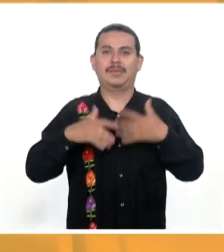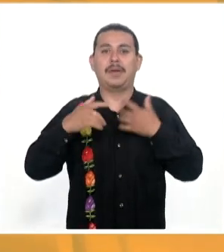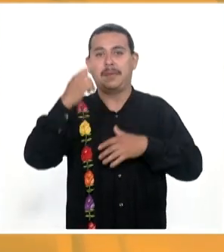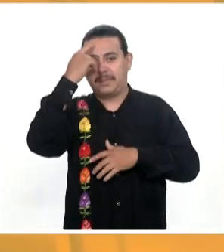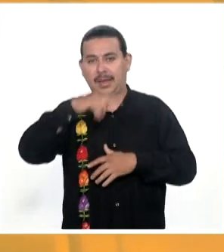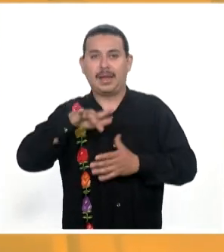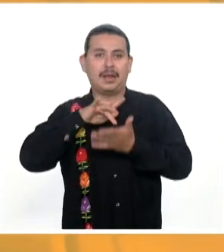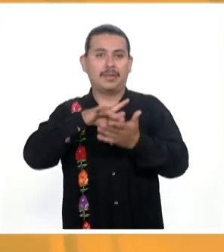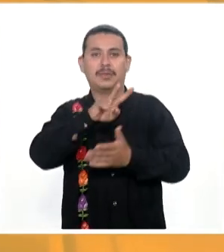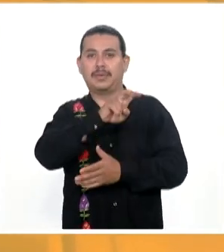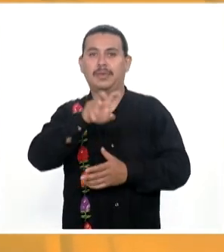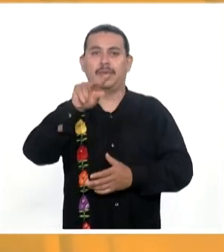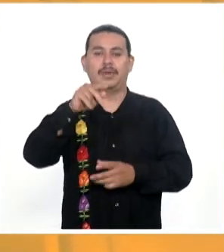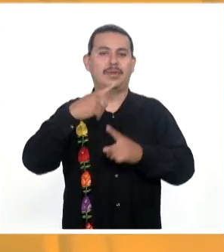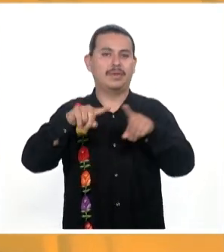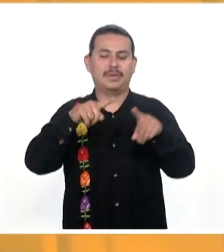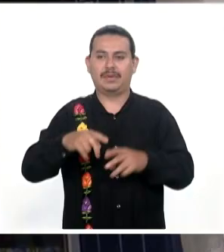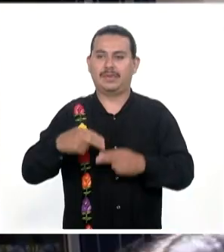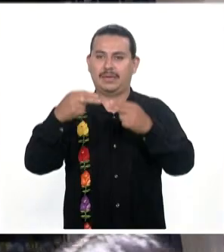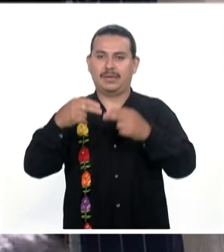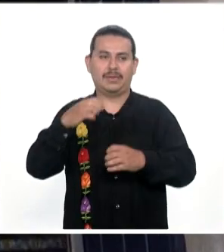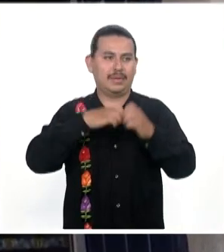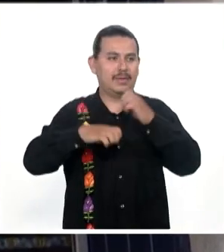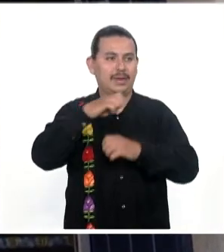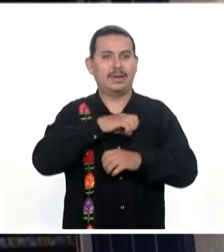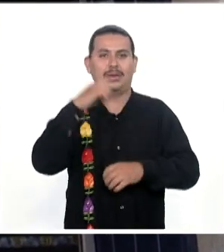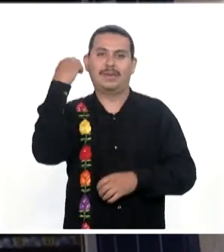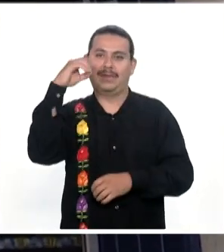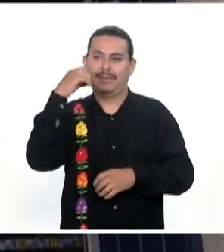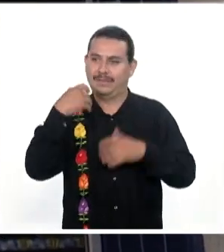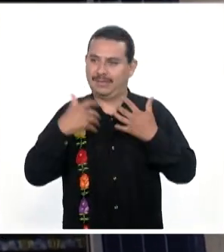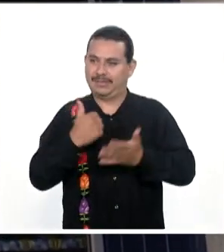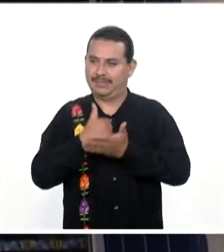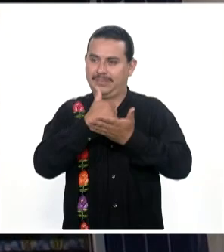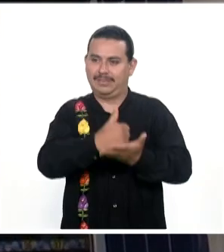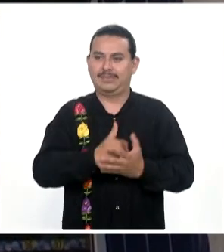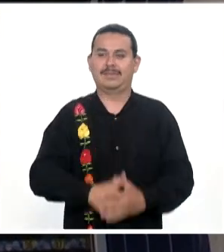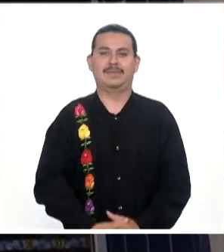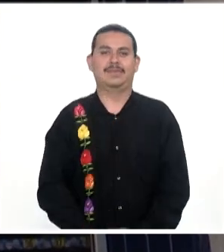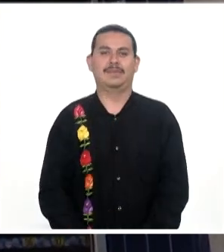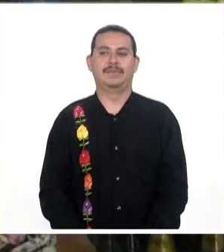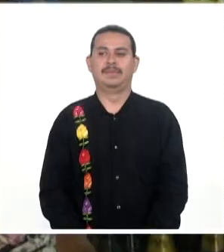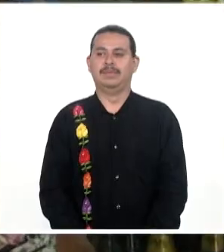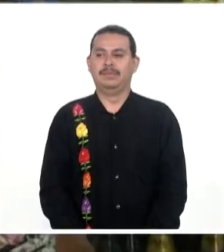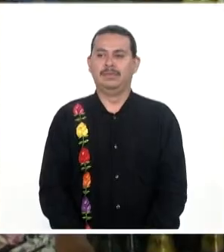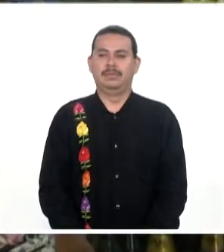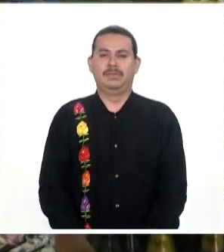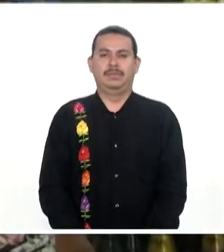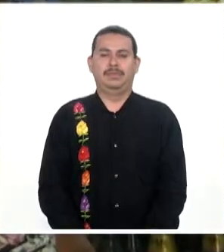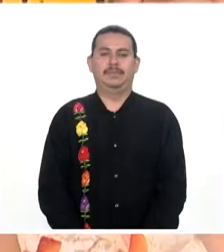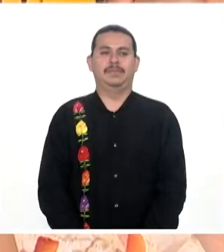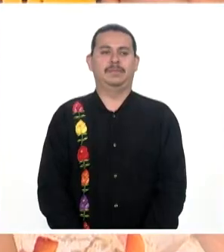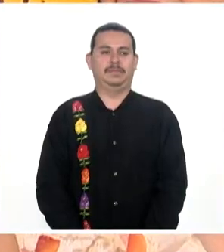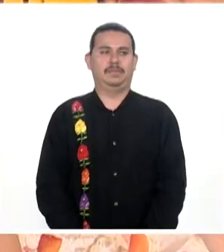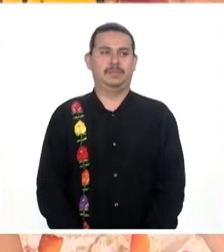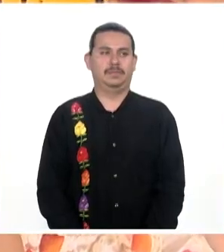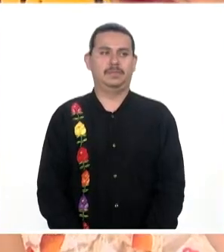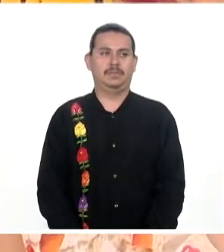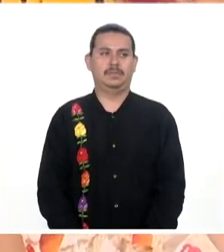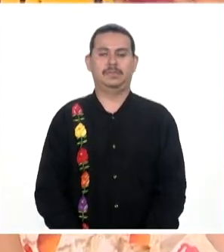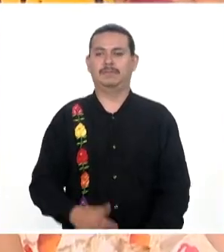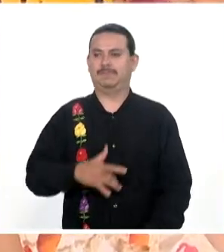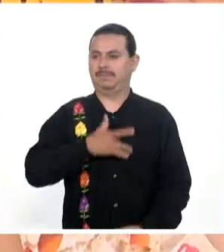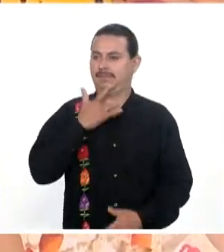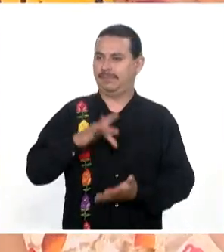el que Se busca Apoyar A 280 Empresas Oaxaqueñas Me siento Muy agradecido